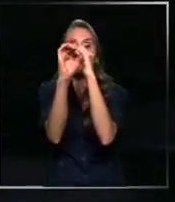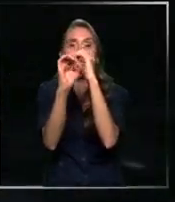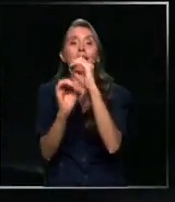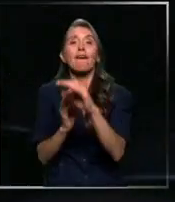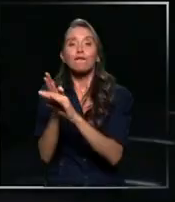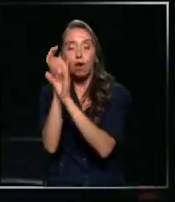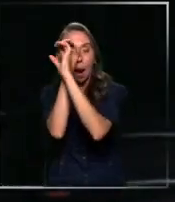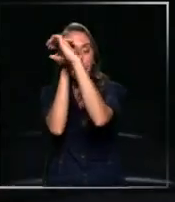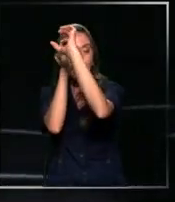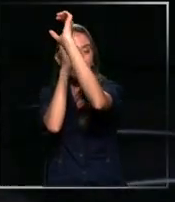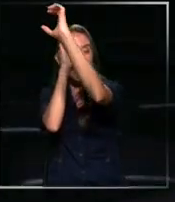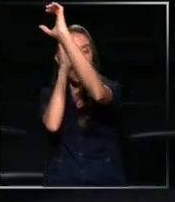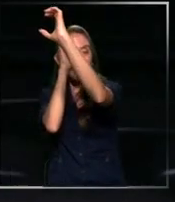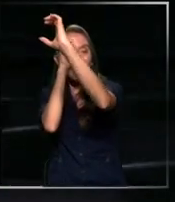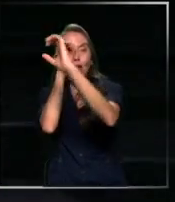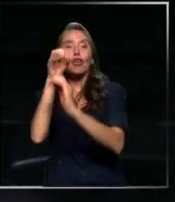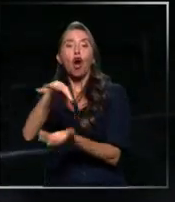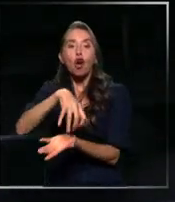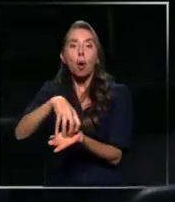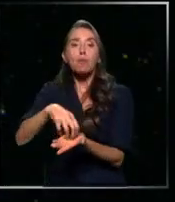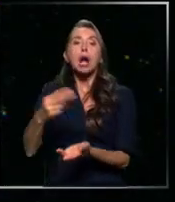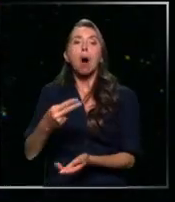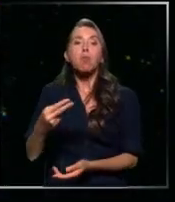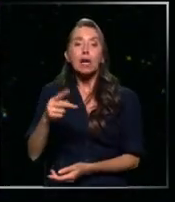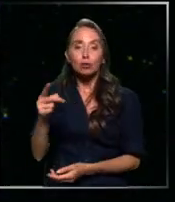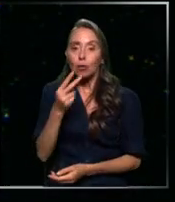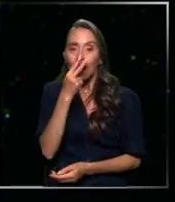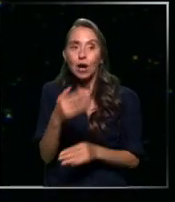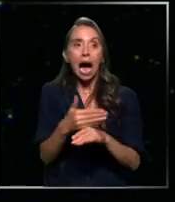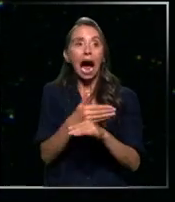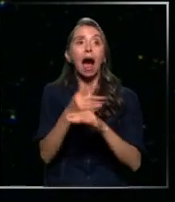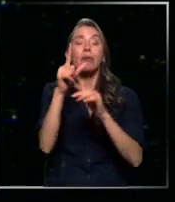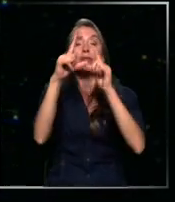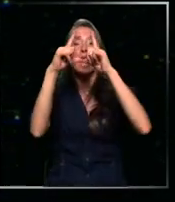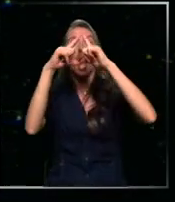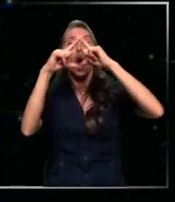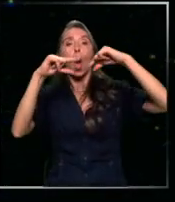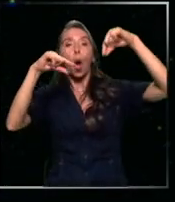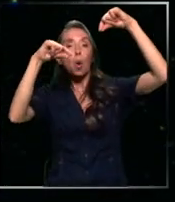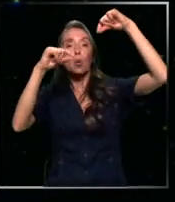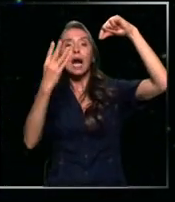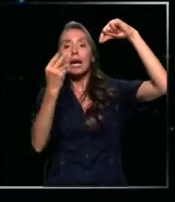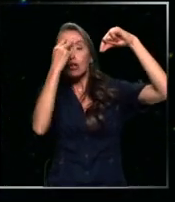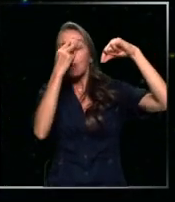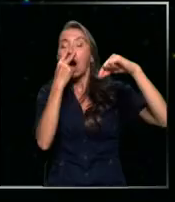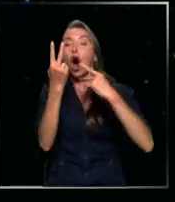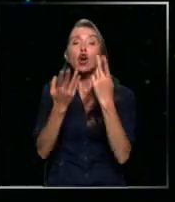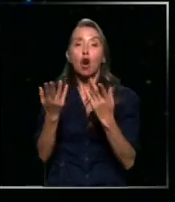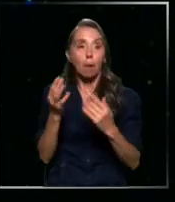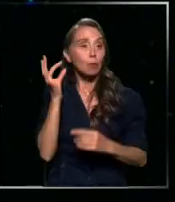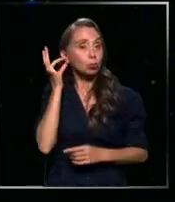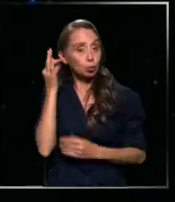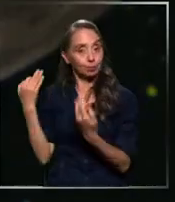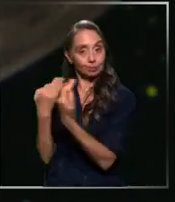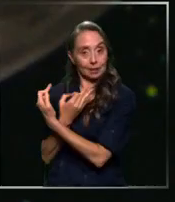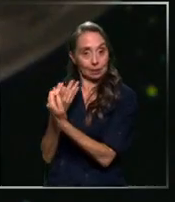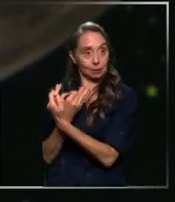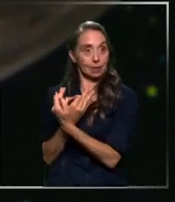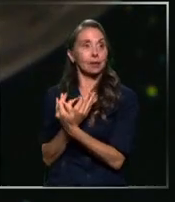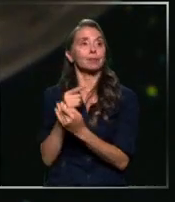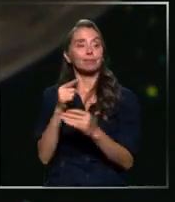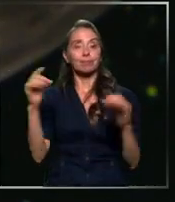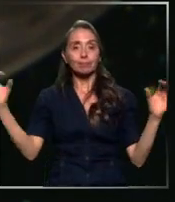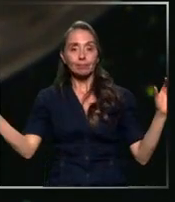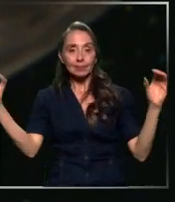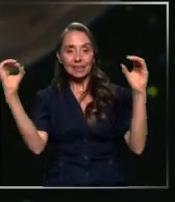planetario de Huachuraba para adelantarnos y ver cómo se verá la luna ese 14 de marzo. El peak de este eclipse